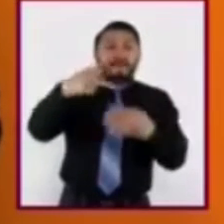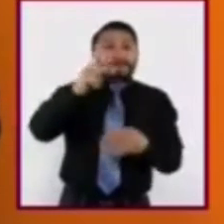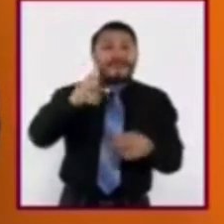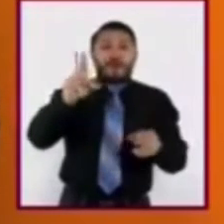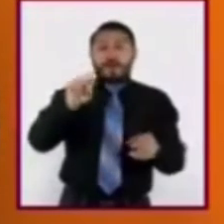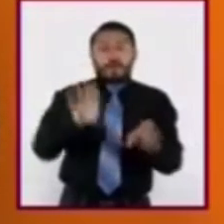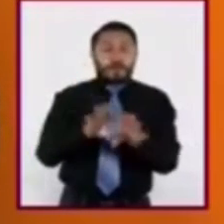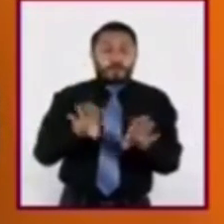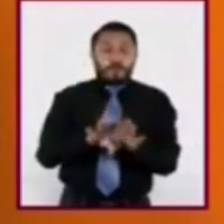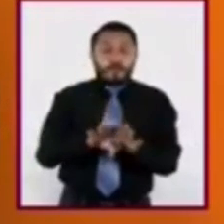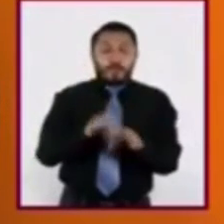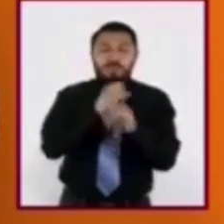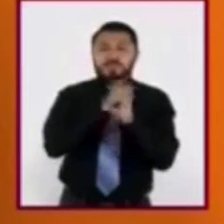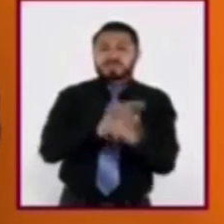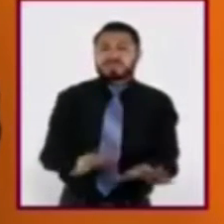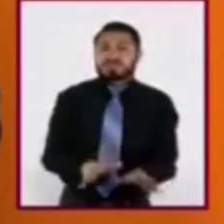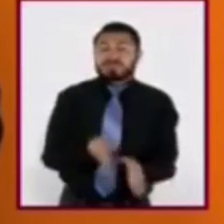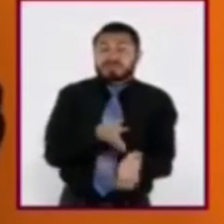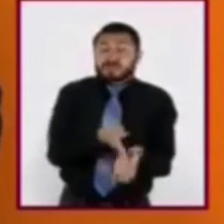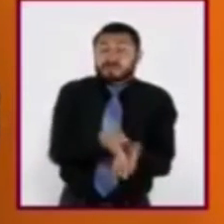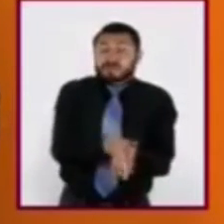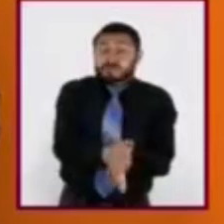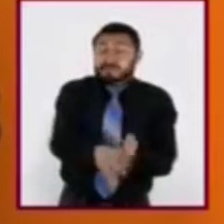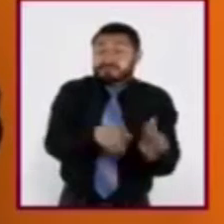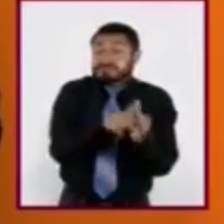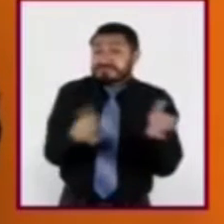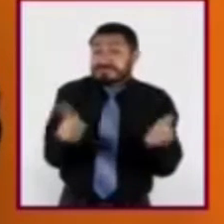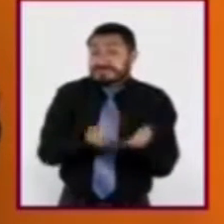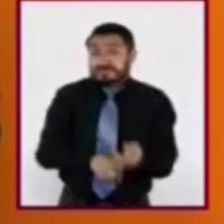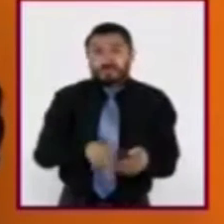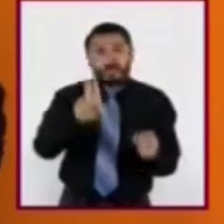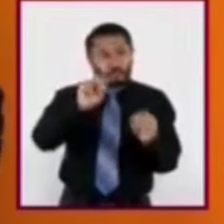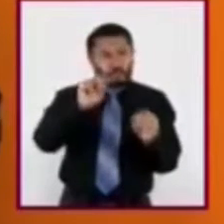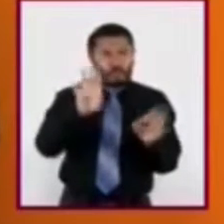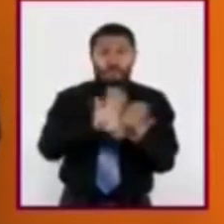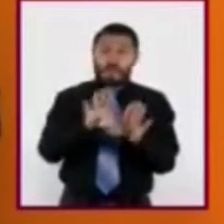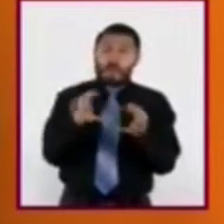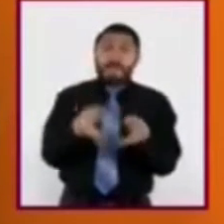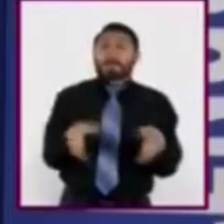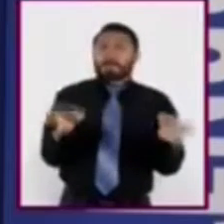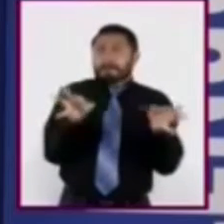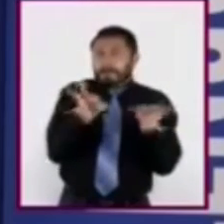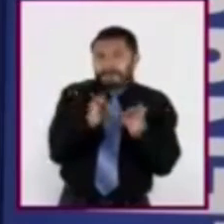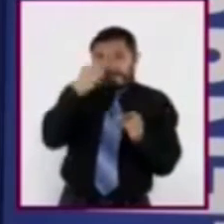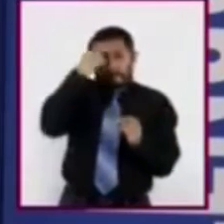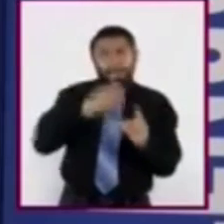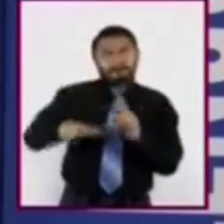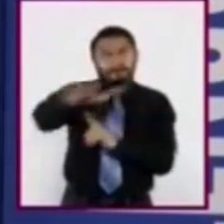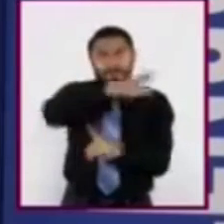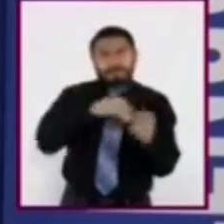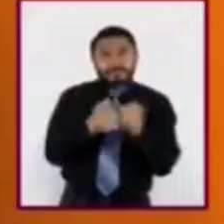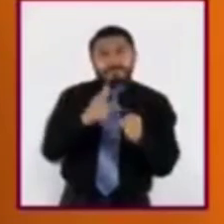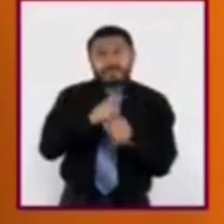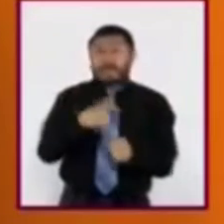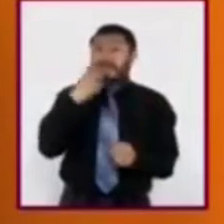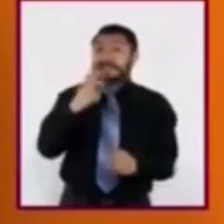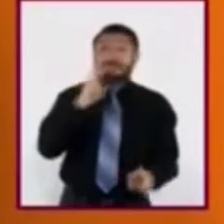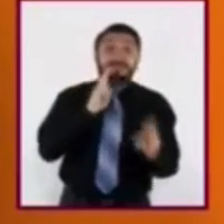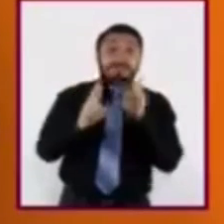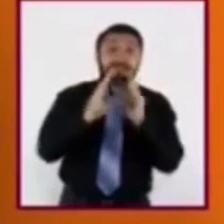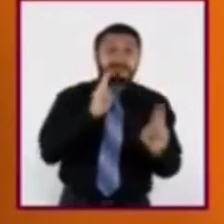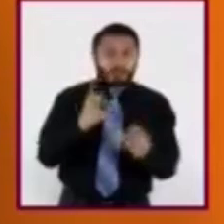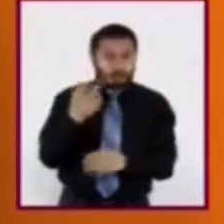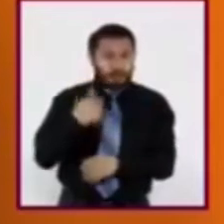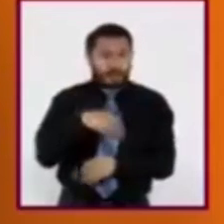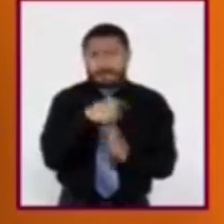implica que sea una información digna del periódico, digamos, de relevancia para toda la sociedad. Las noticias a las que nos